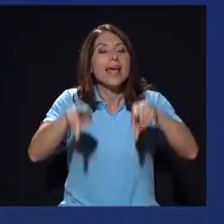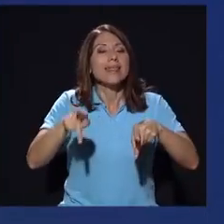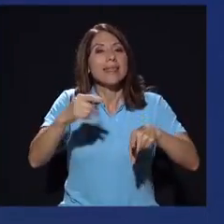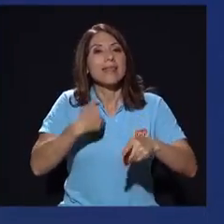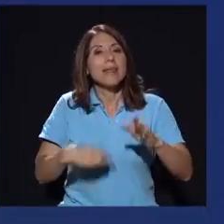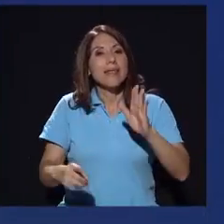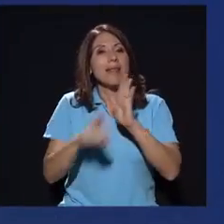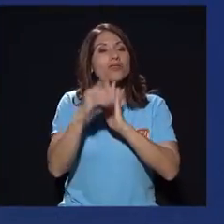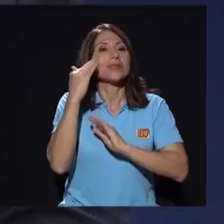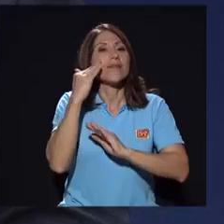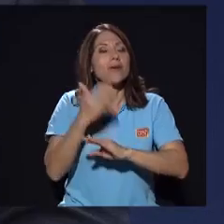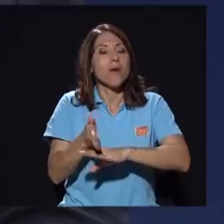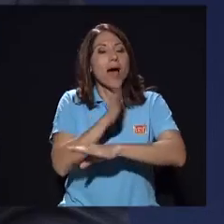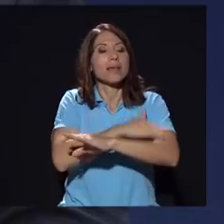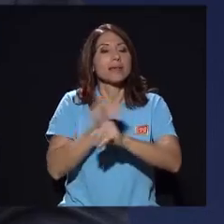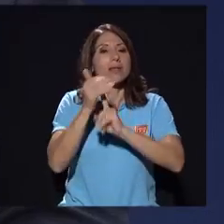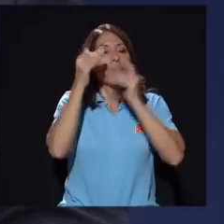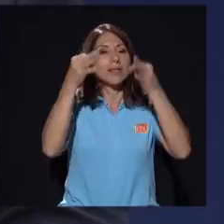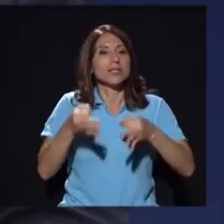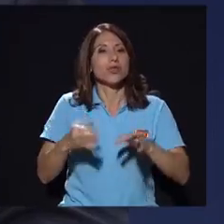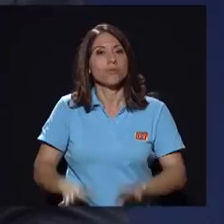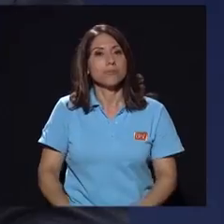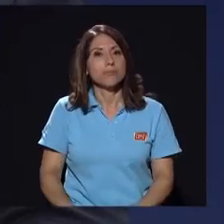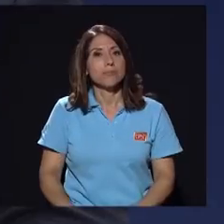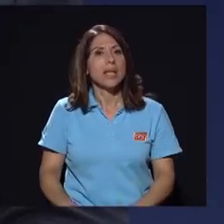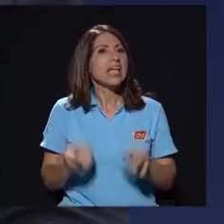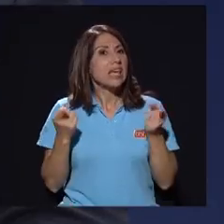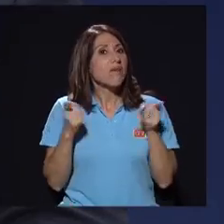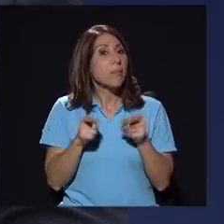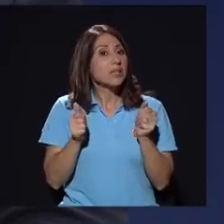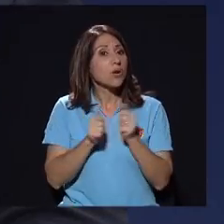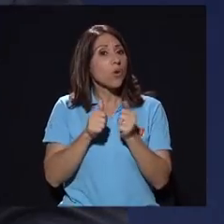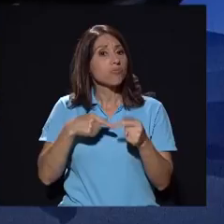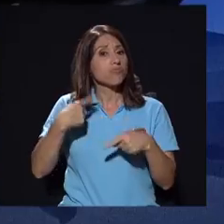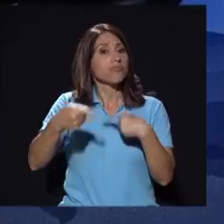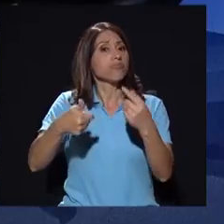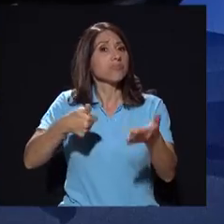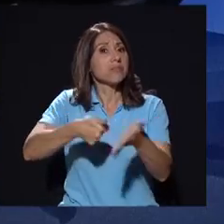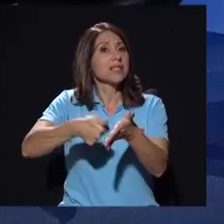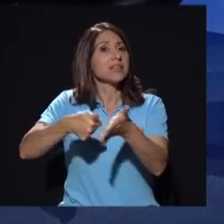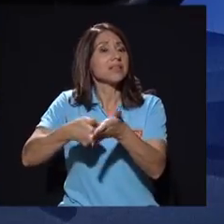antes de tomar cualquier decisión ¿qué va a pasar con estas elecciones Diego? ¿qué tenemos de frente?